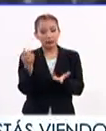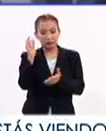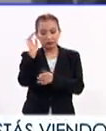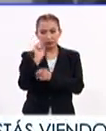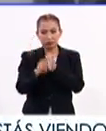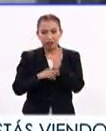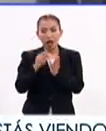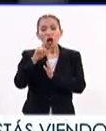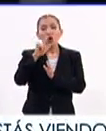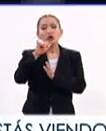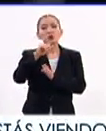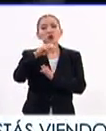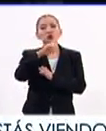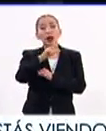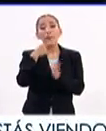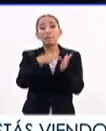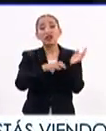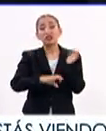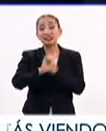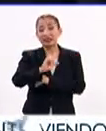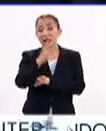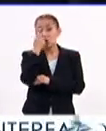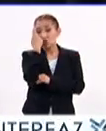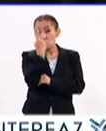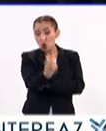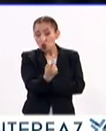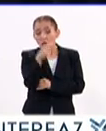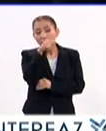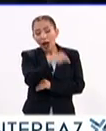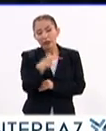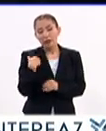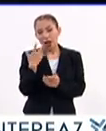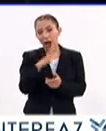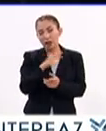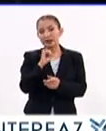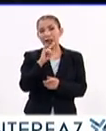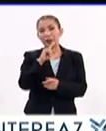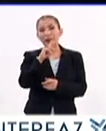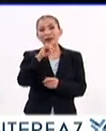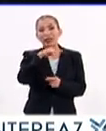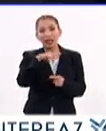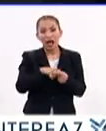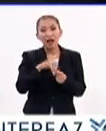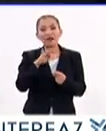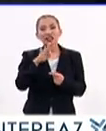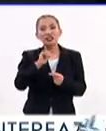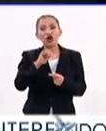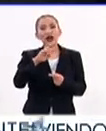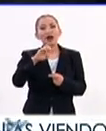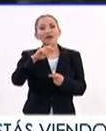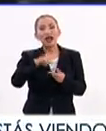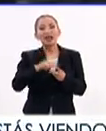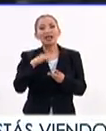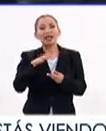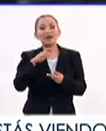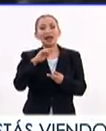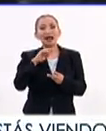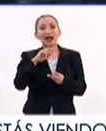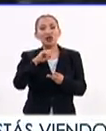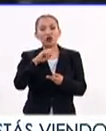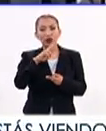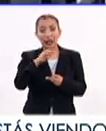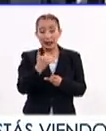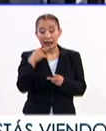fílmica de Luis Muñel de 1961 en la que participan Silvia Pinal, Francisco Raval y Fernando Rey.